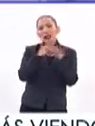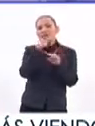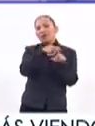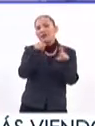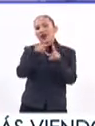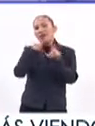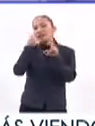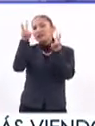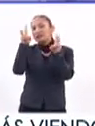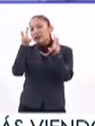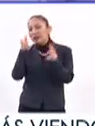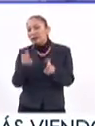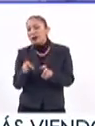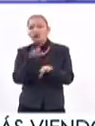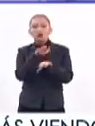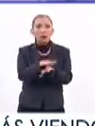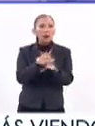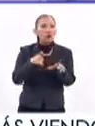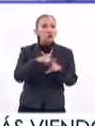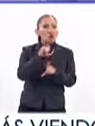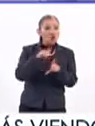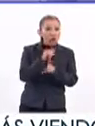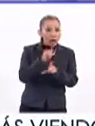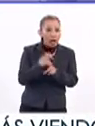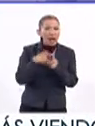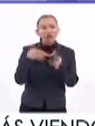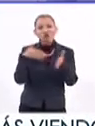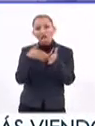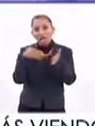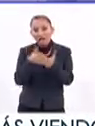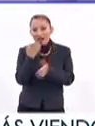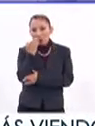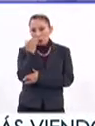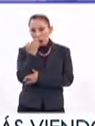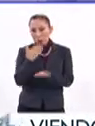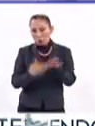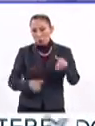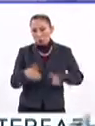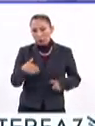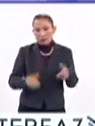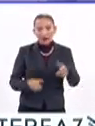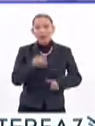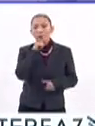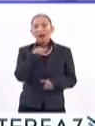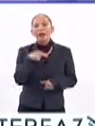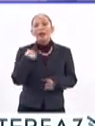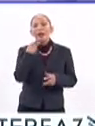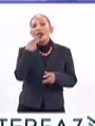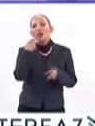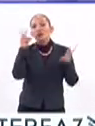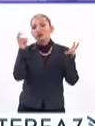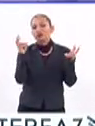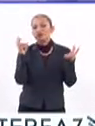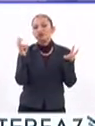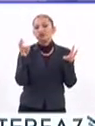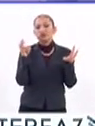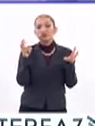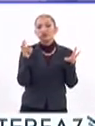sobre los distintos aspectos del bullying, el acoso en las escuelas. Y bueno, hoy estamos platicando